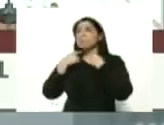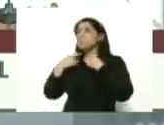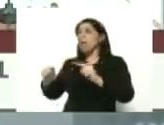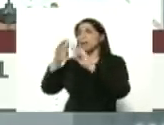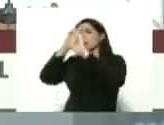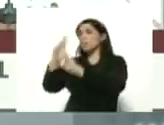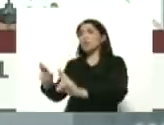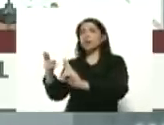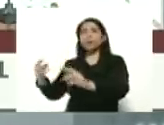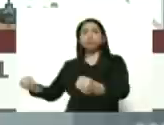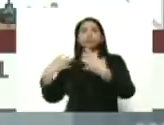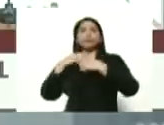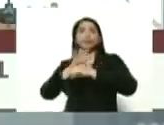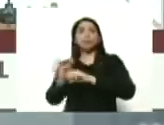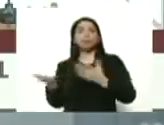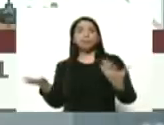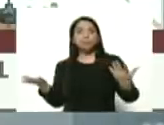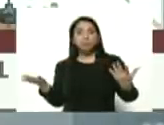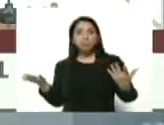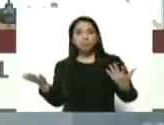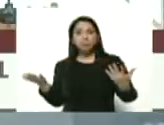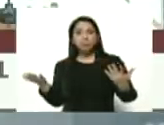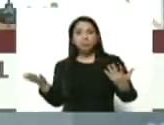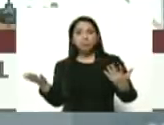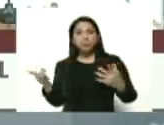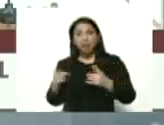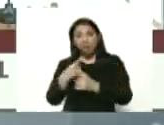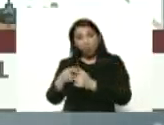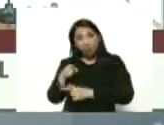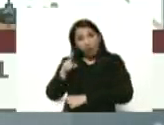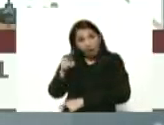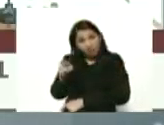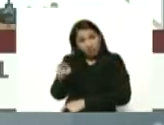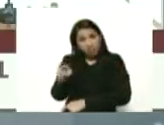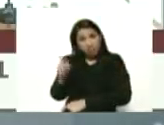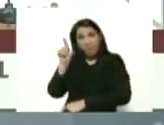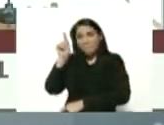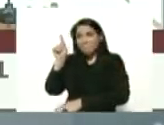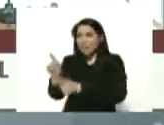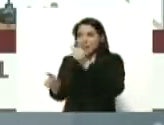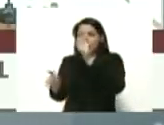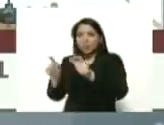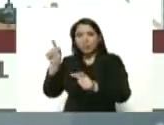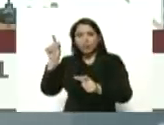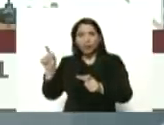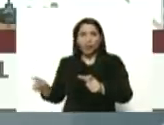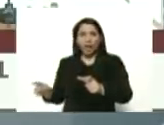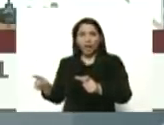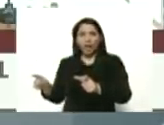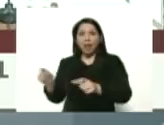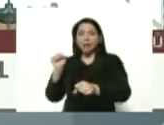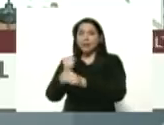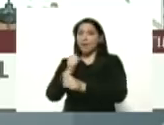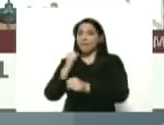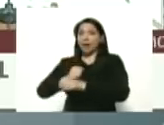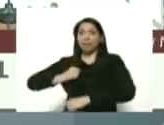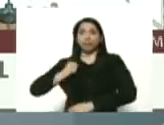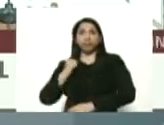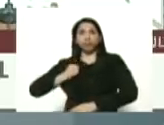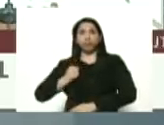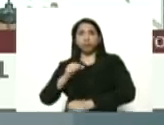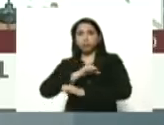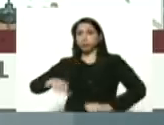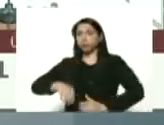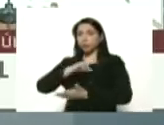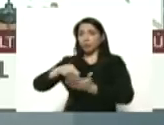respeto a la pandemia y hay personal de seguridad personal sanitario